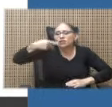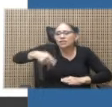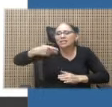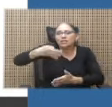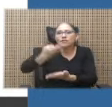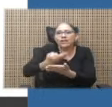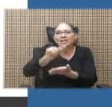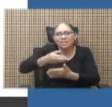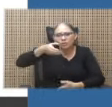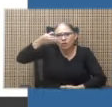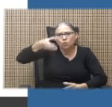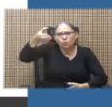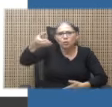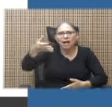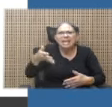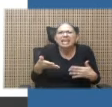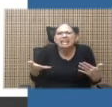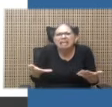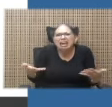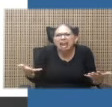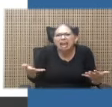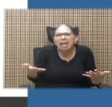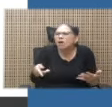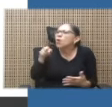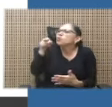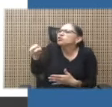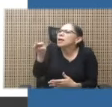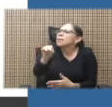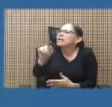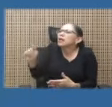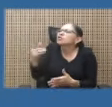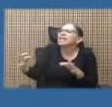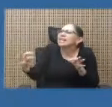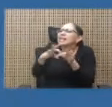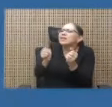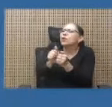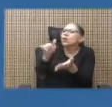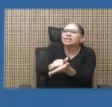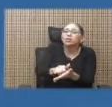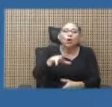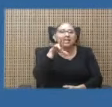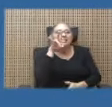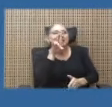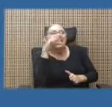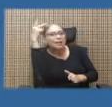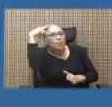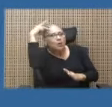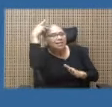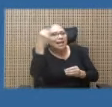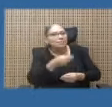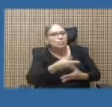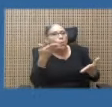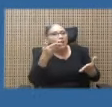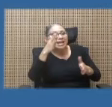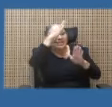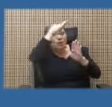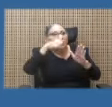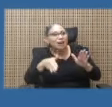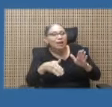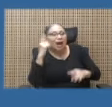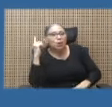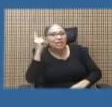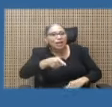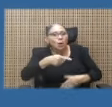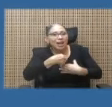cultura. ¿Y qué? ¿Qué tiene que ver usted, Marta Costa, con eso? Siete políticas públicas que la contraloría ordenó elaborar